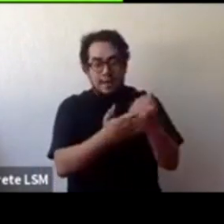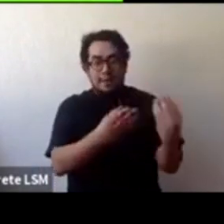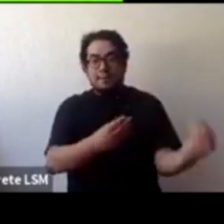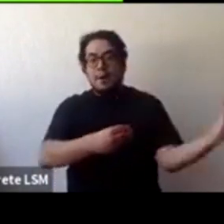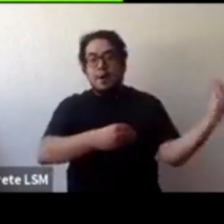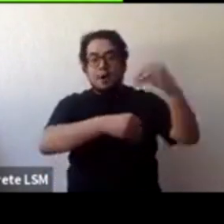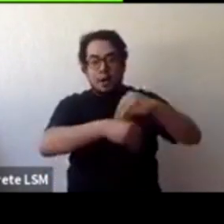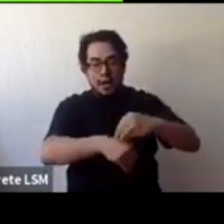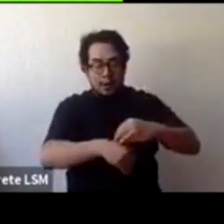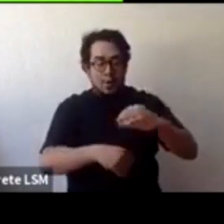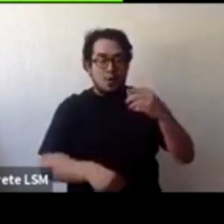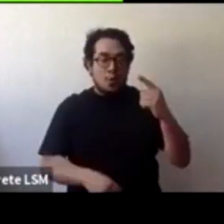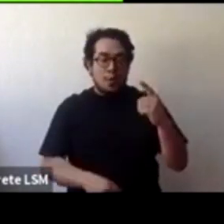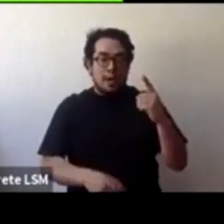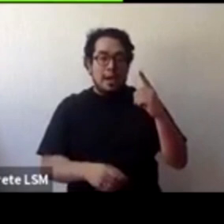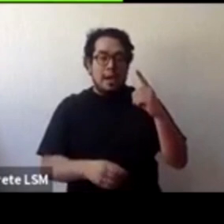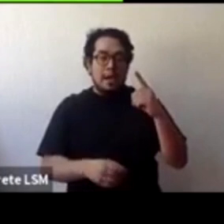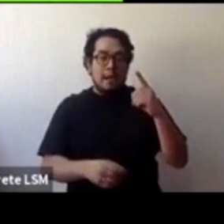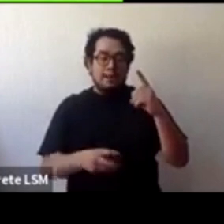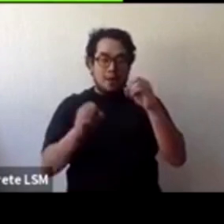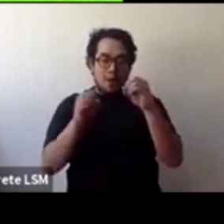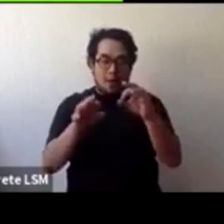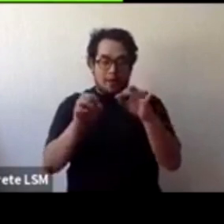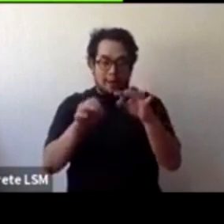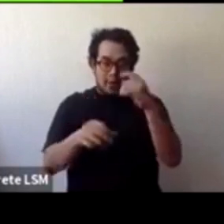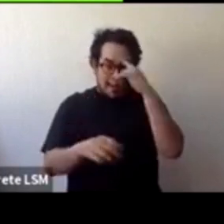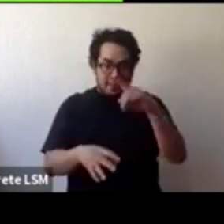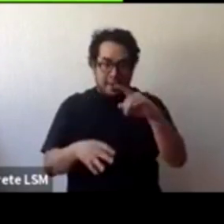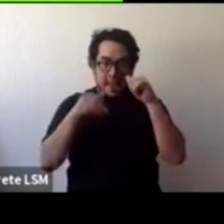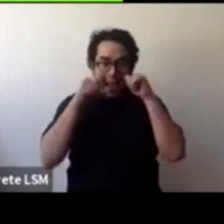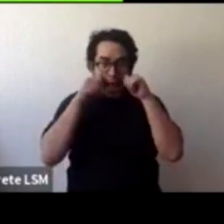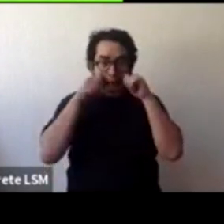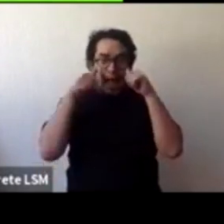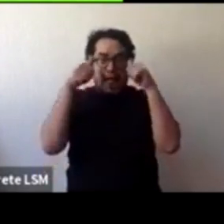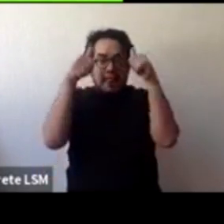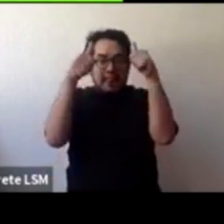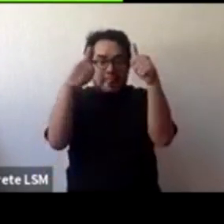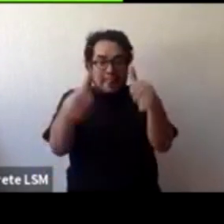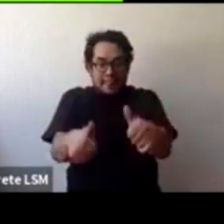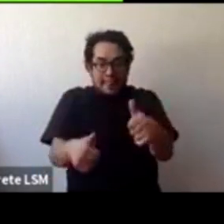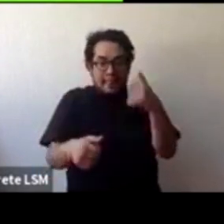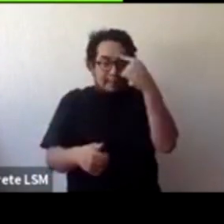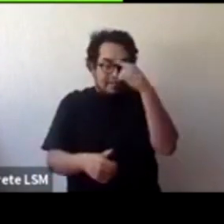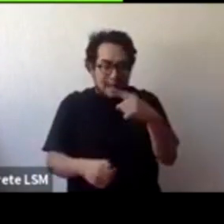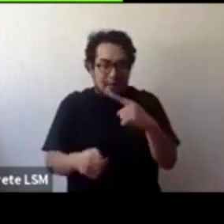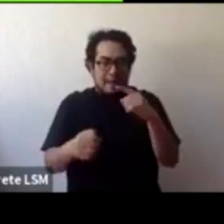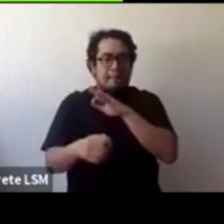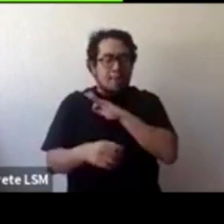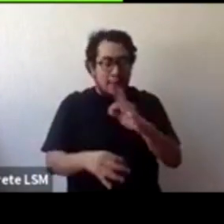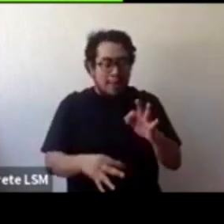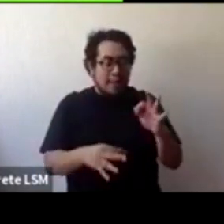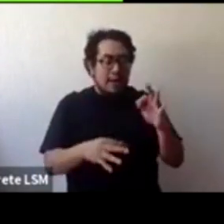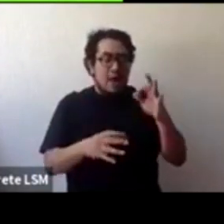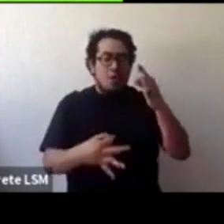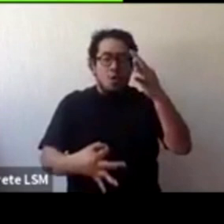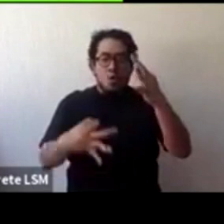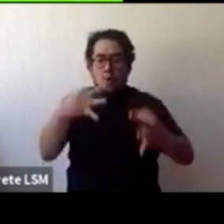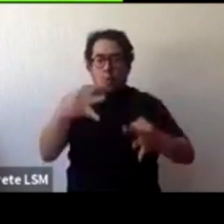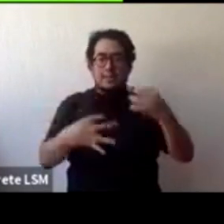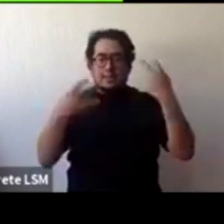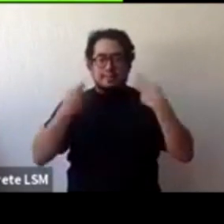atender a los niños, niñas y adolescentes con jueces preparados para escuchar a niños. Los jueces